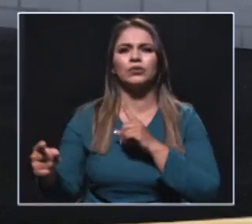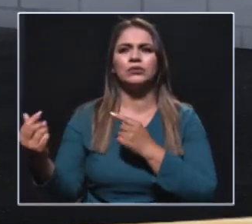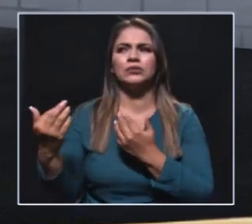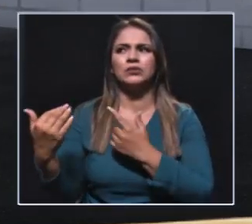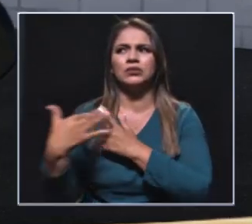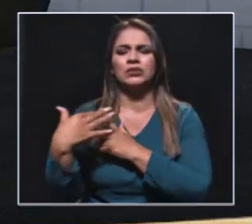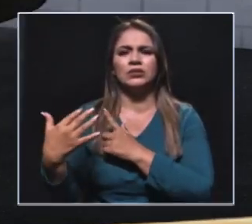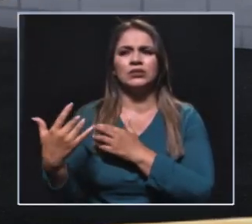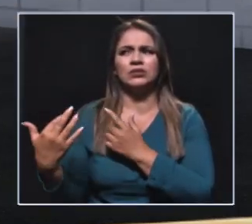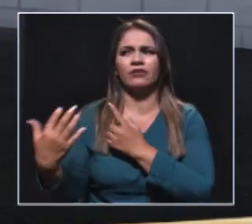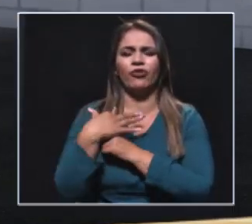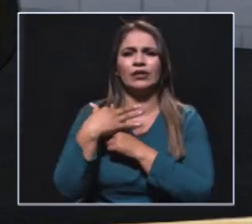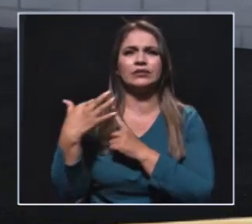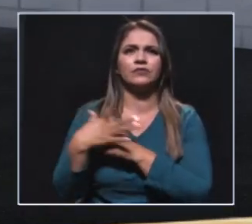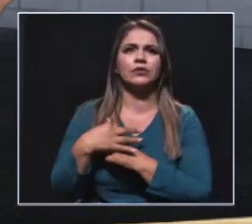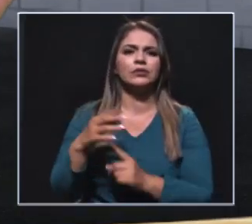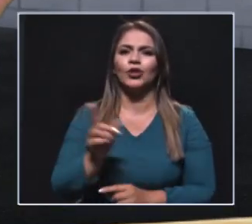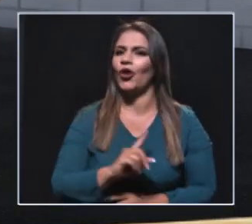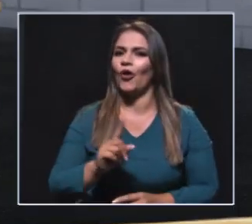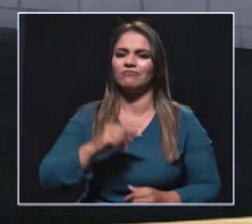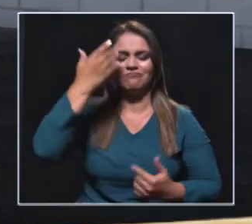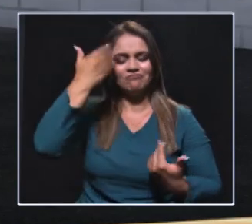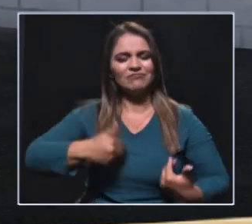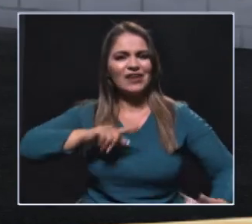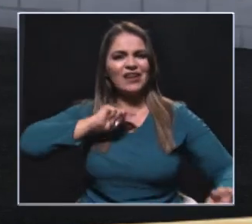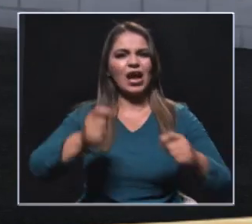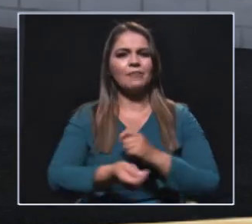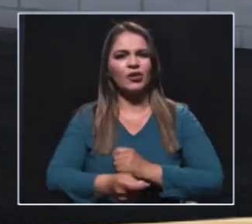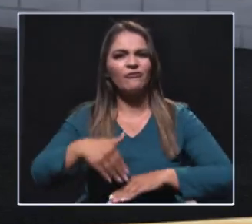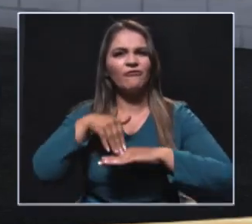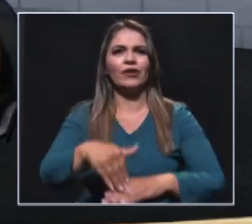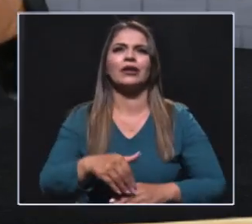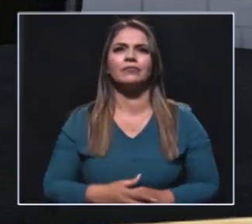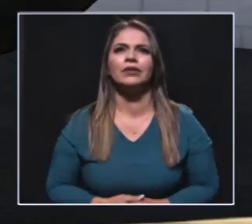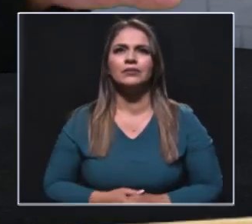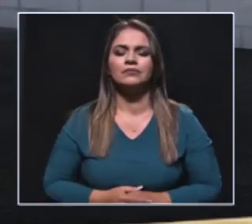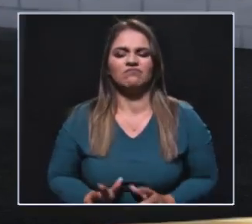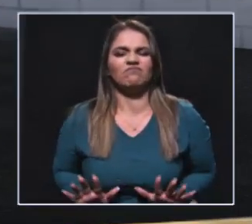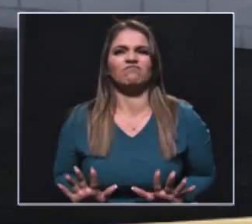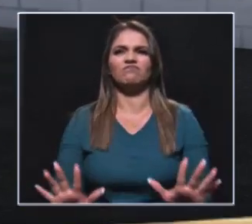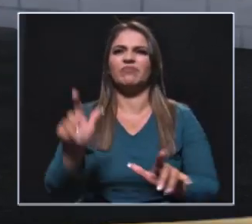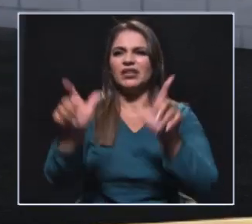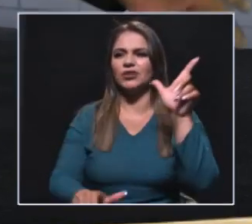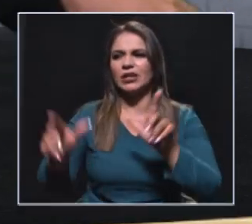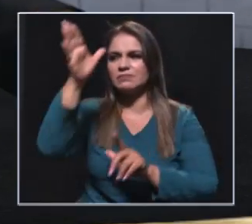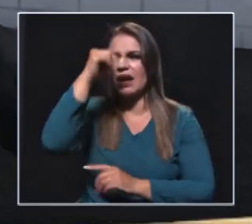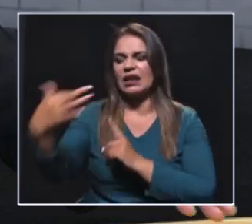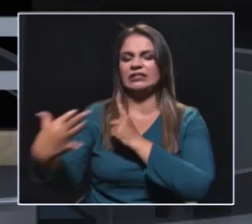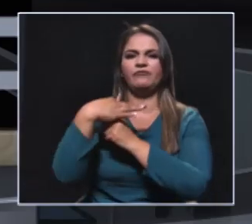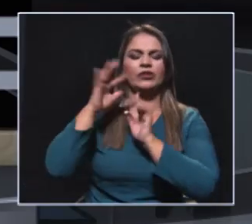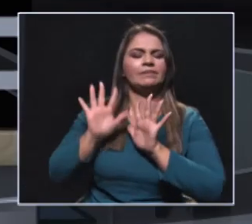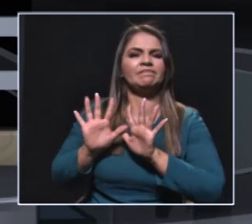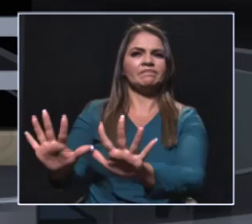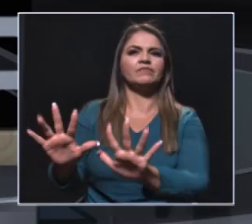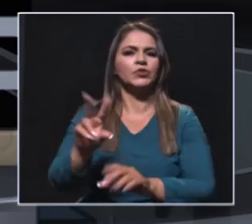les quitan energías, por eso estoy haciendo un proceso de transformación con ellos, de quienes les quitan energía para ver cómo quitamos esas barreras,